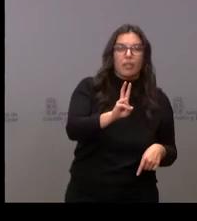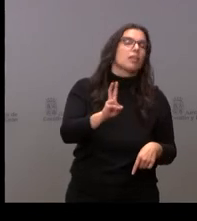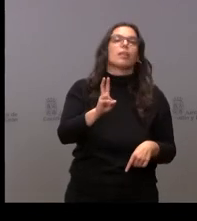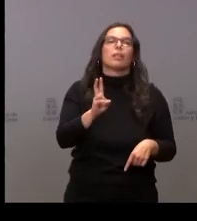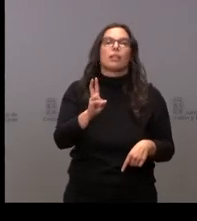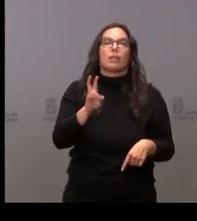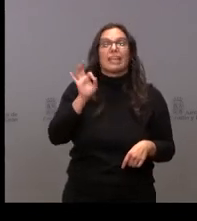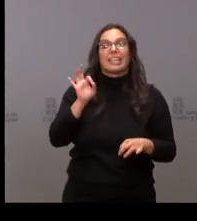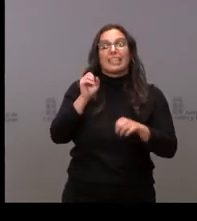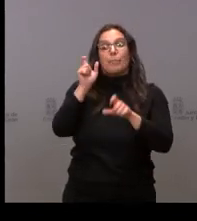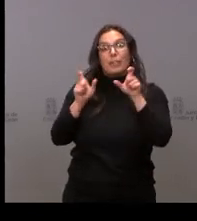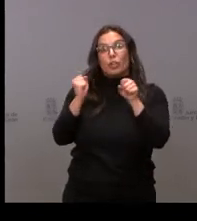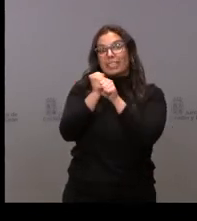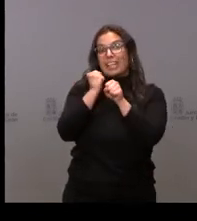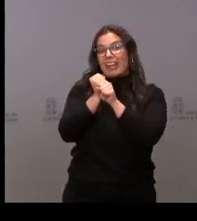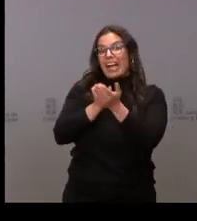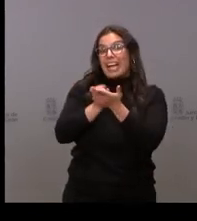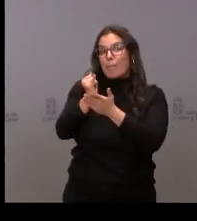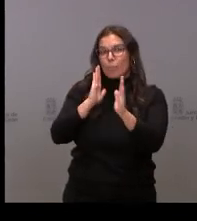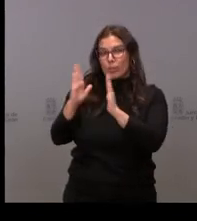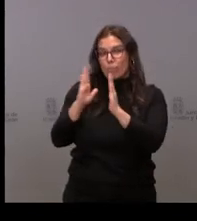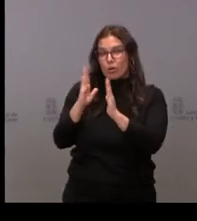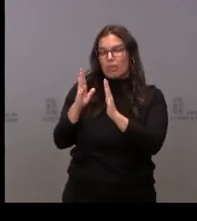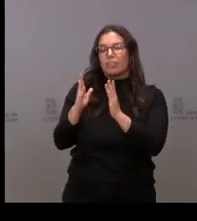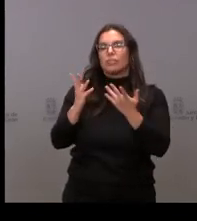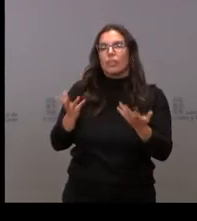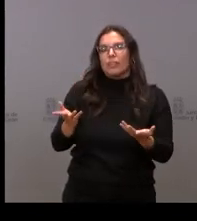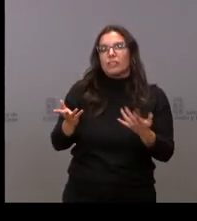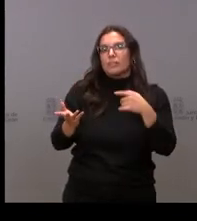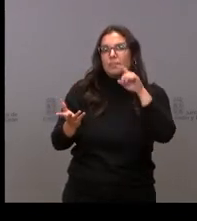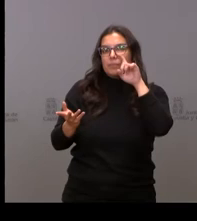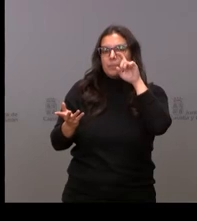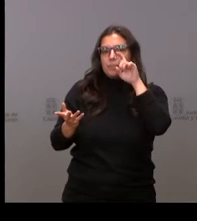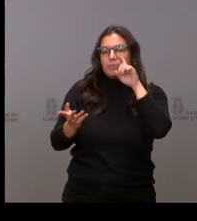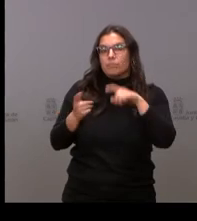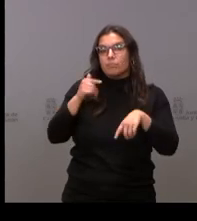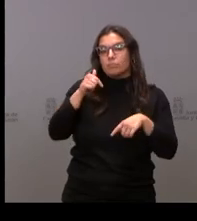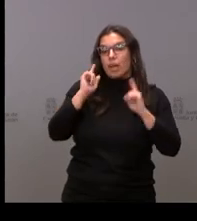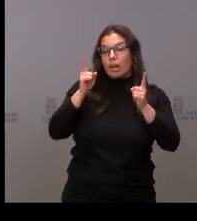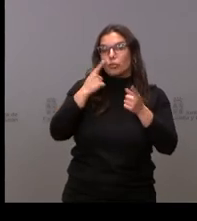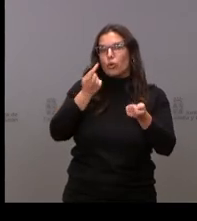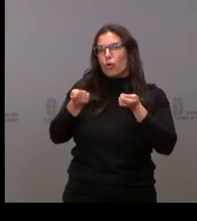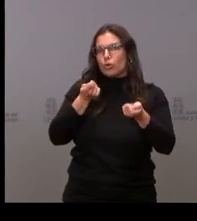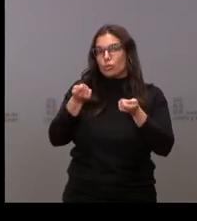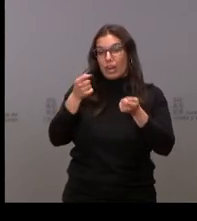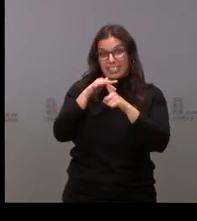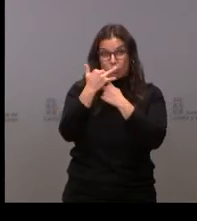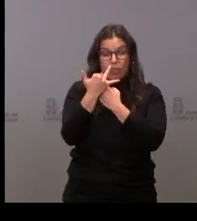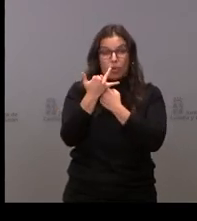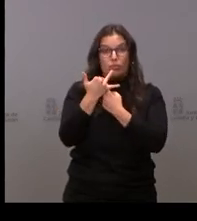trabajaban trabajadores temporeros del campo? No sé cómo se controla, en este caso, esta situación